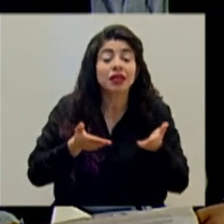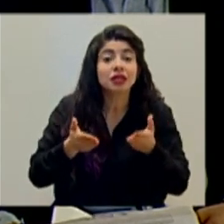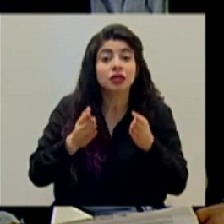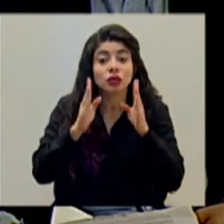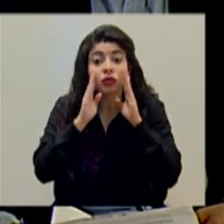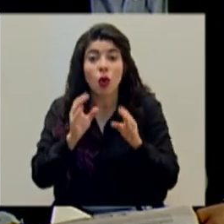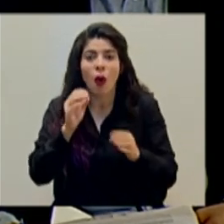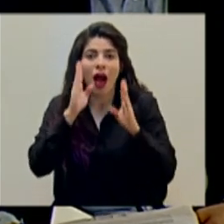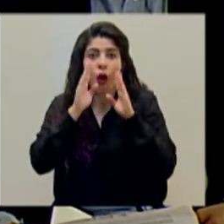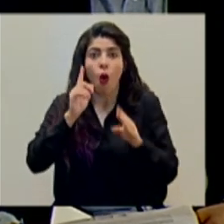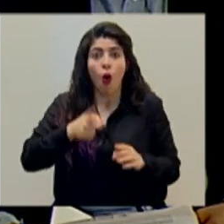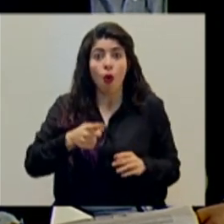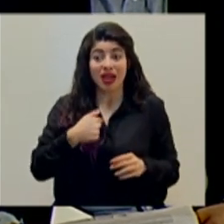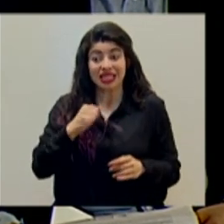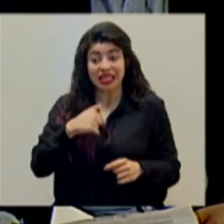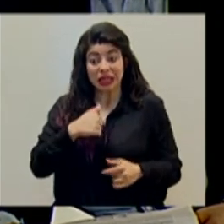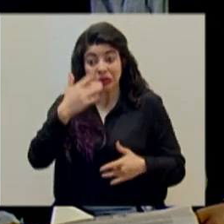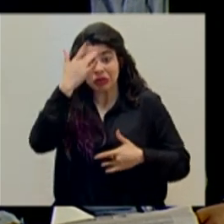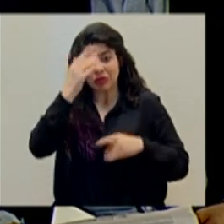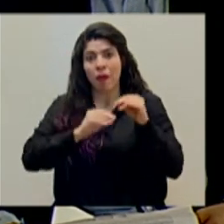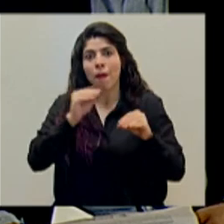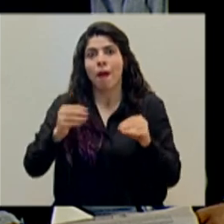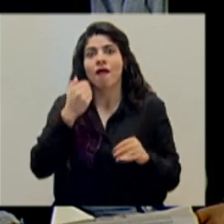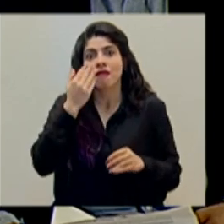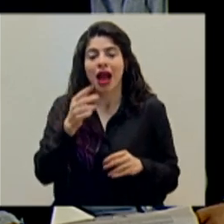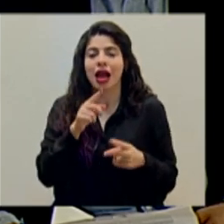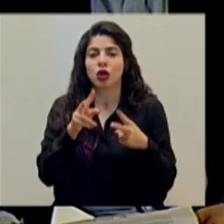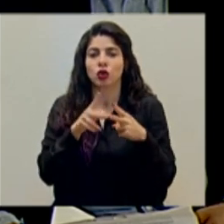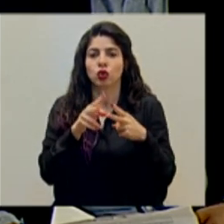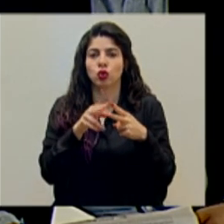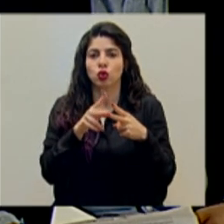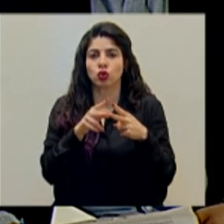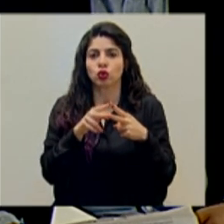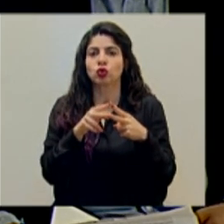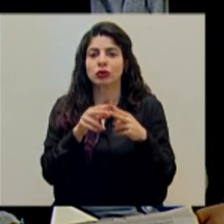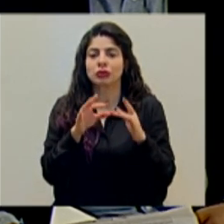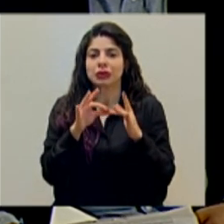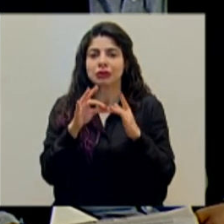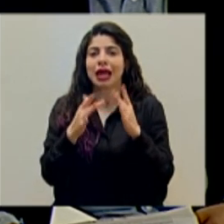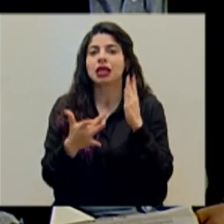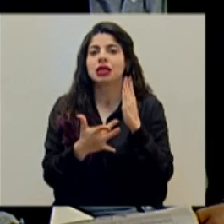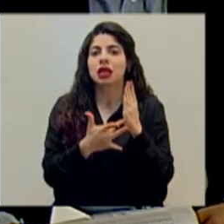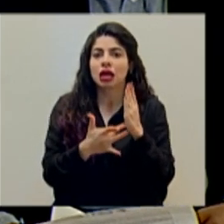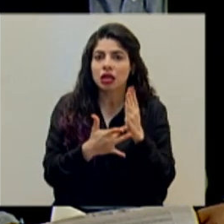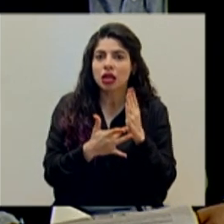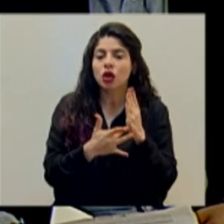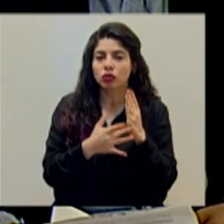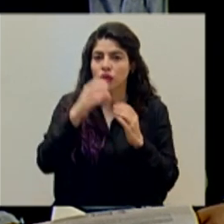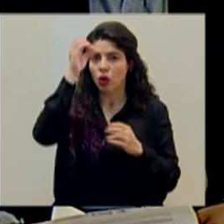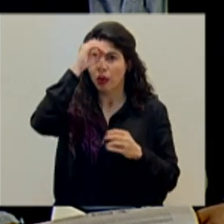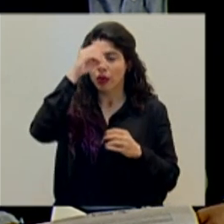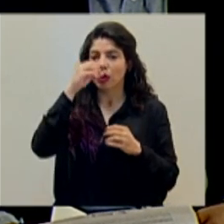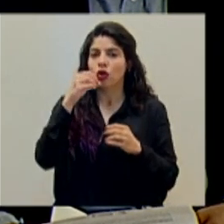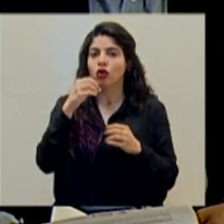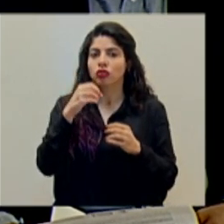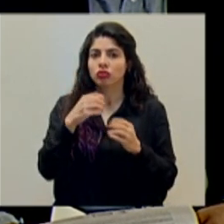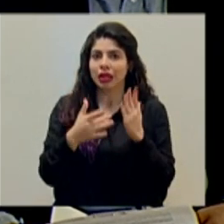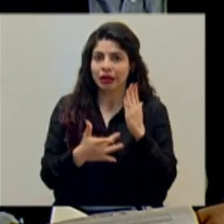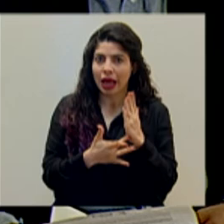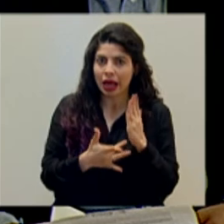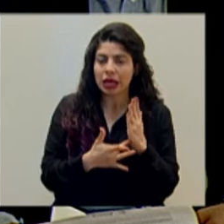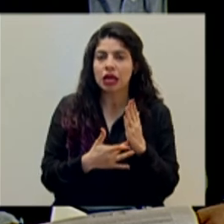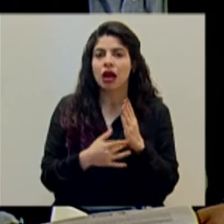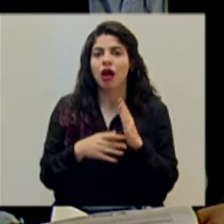atención obligatoria. Esos son los criterios que han privado, son criterios técnicos, criterios como indicaba anteriormente, para